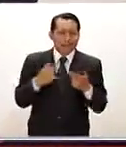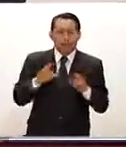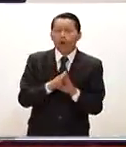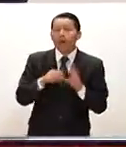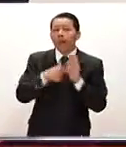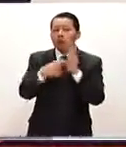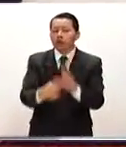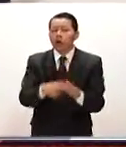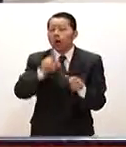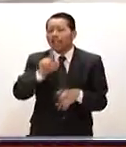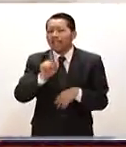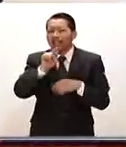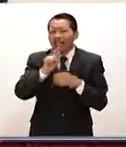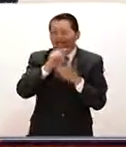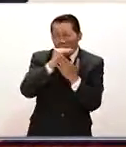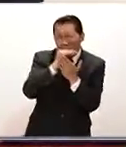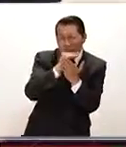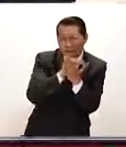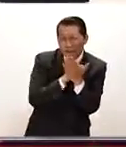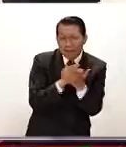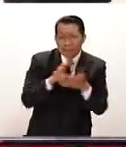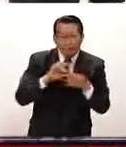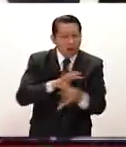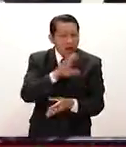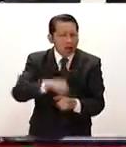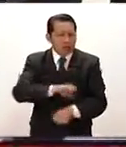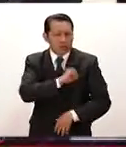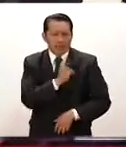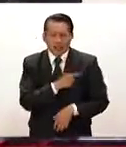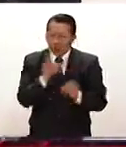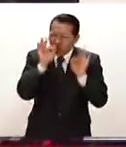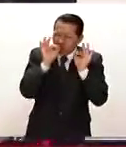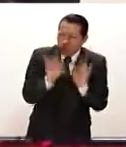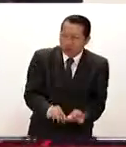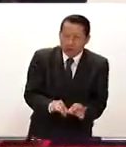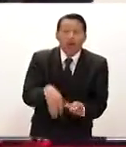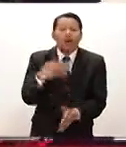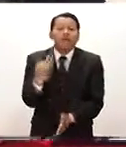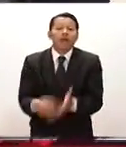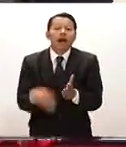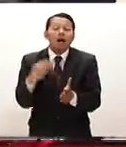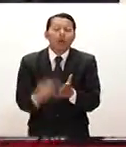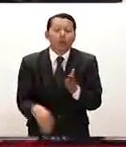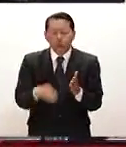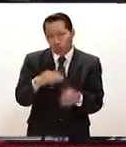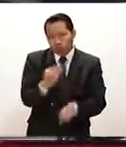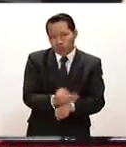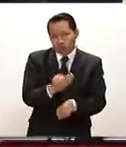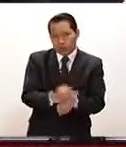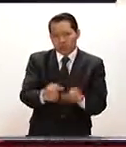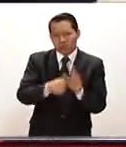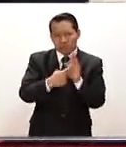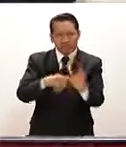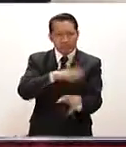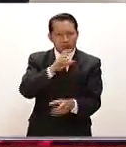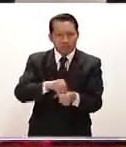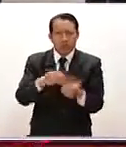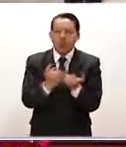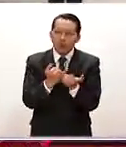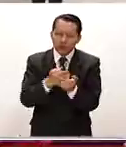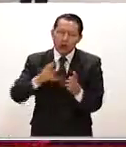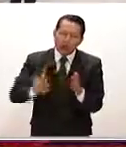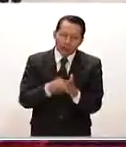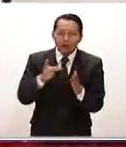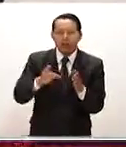páginas muy detalladas sobre su estado de salud. No hemos visto eso en esta campaña presidencial, y por supuesto que este incidente va a abrir